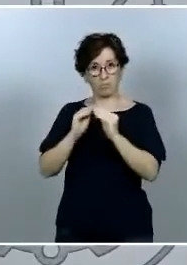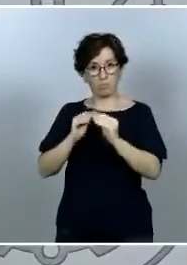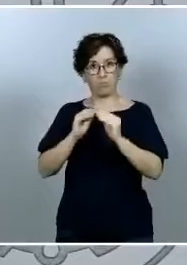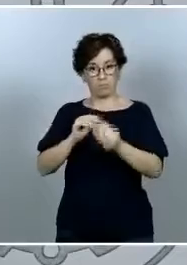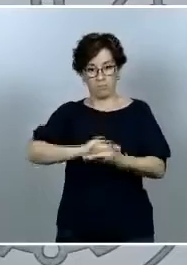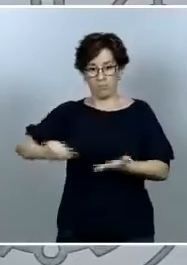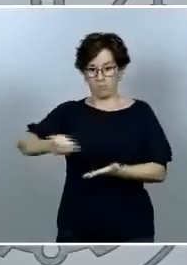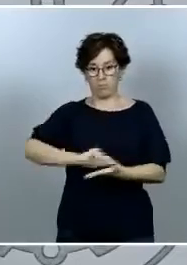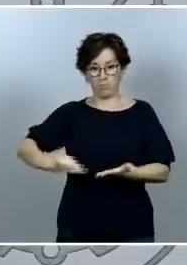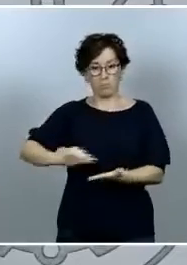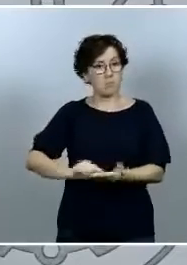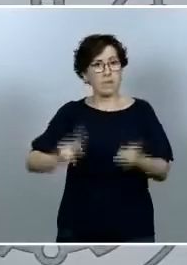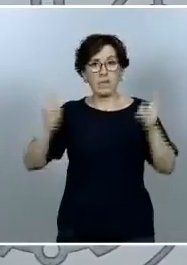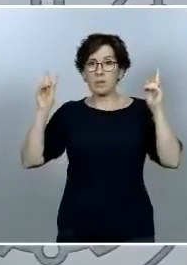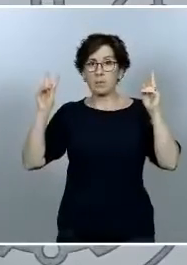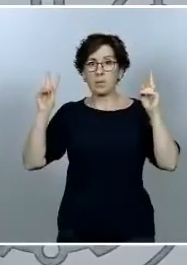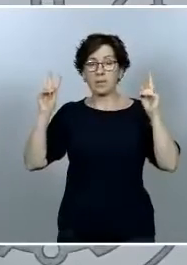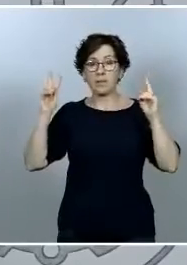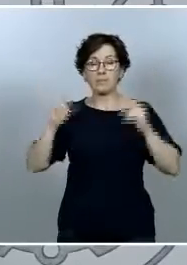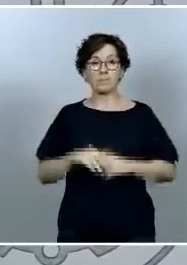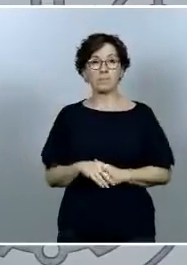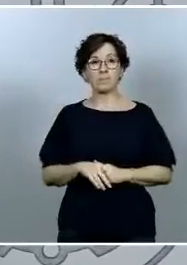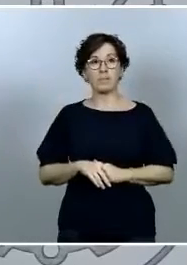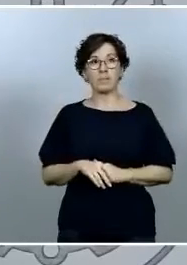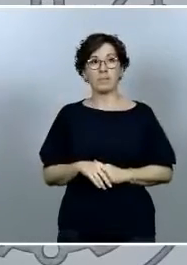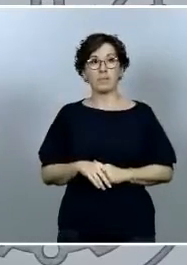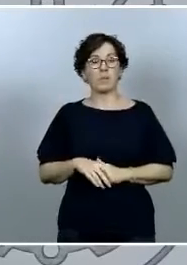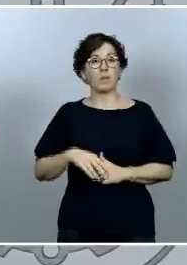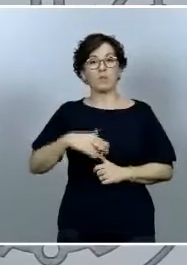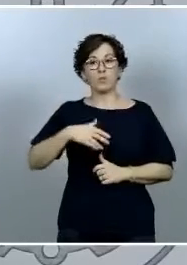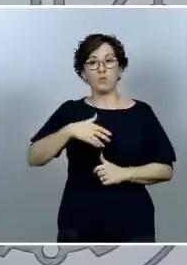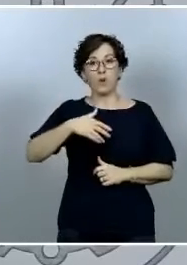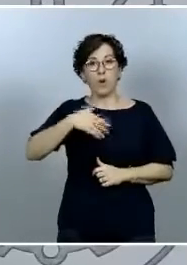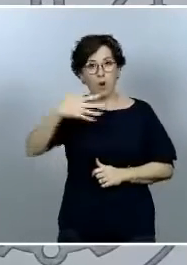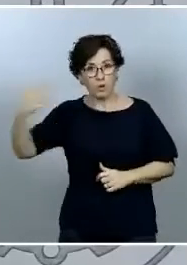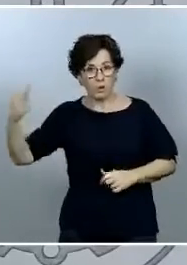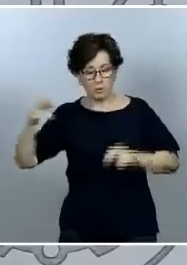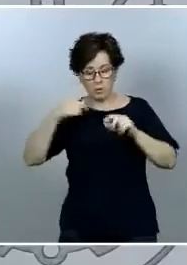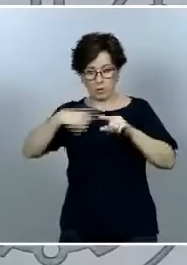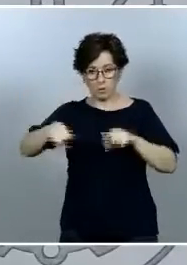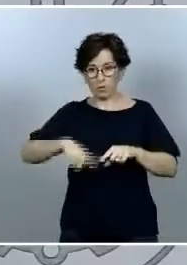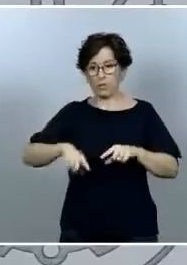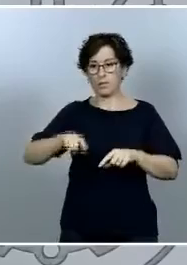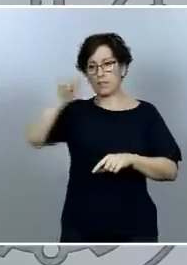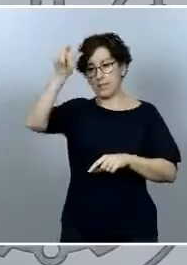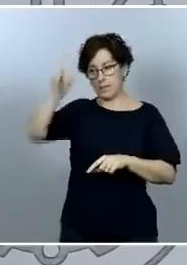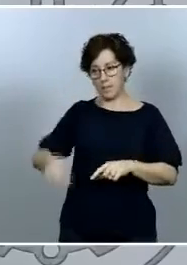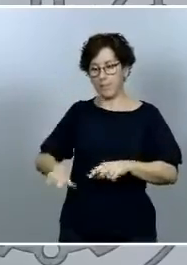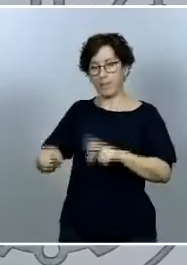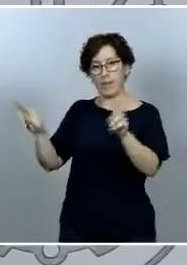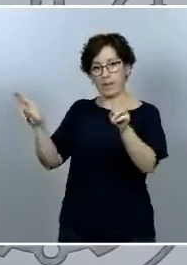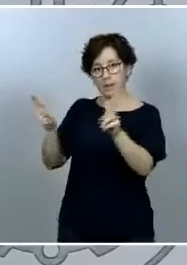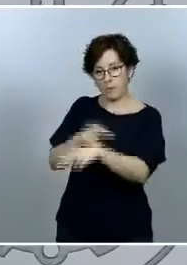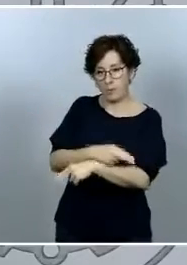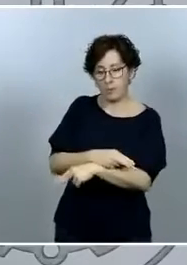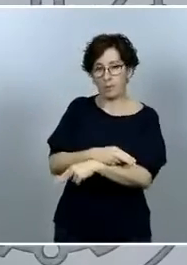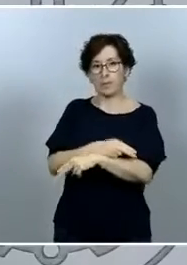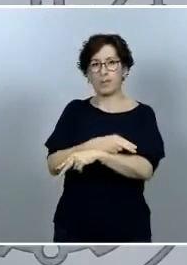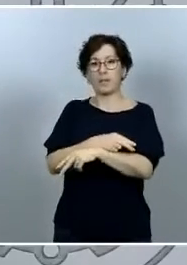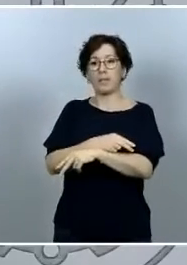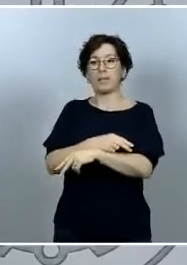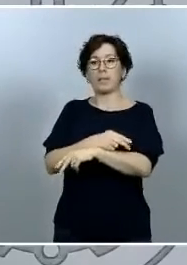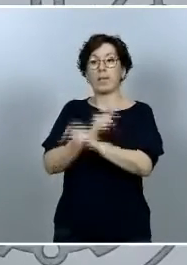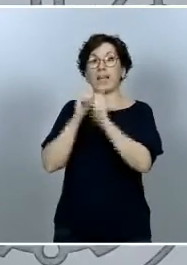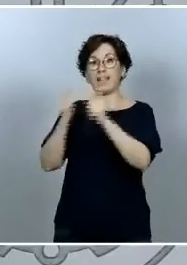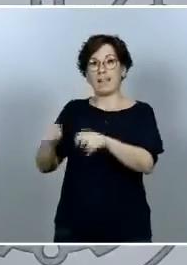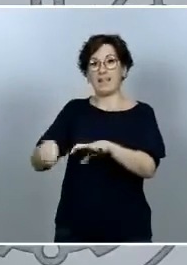y las demás cuestiones que tienen que ver con la remoción de una persona en un cargo de libre designación como he dicho anteriormente responde a